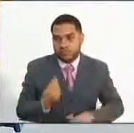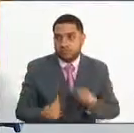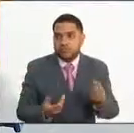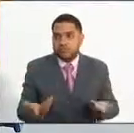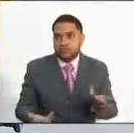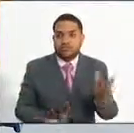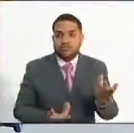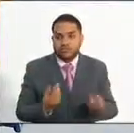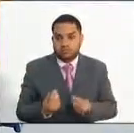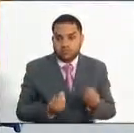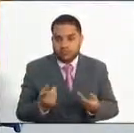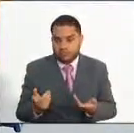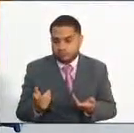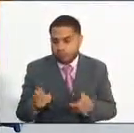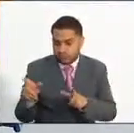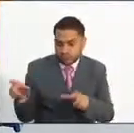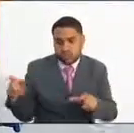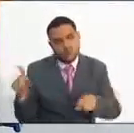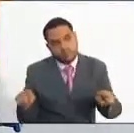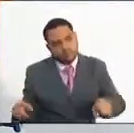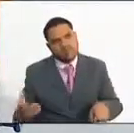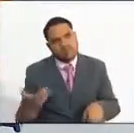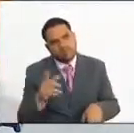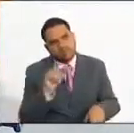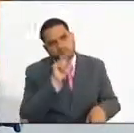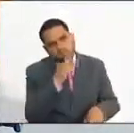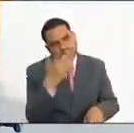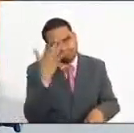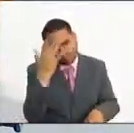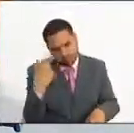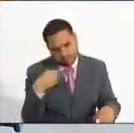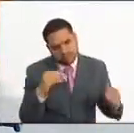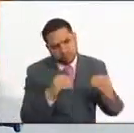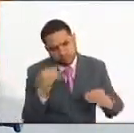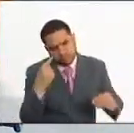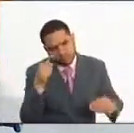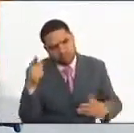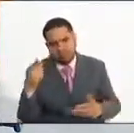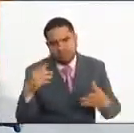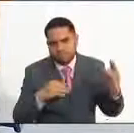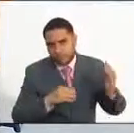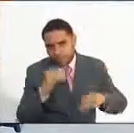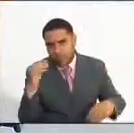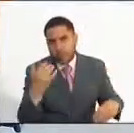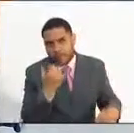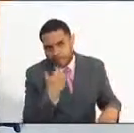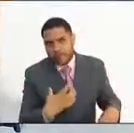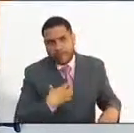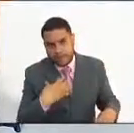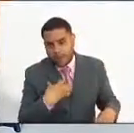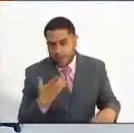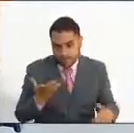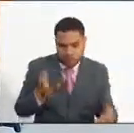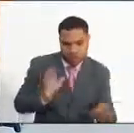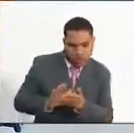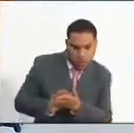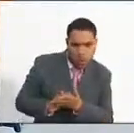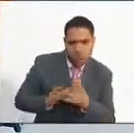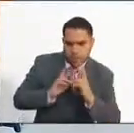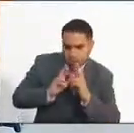reclamaciones que presentan las personas que consideran que tienen alguna inconformidad frente a estos resultados.